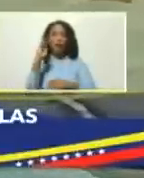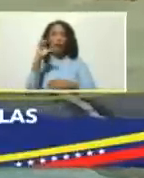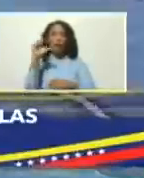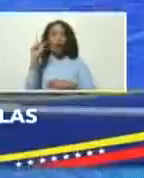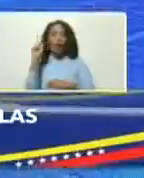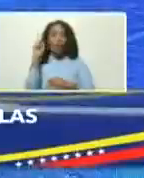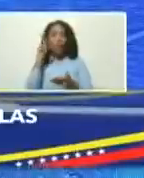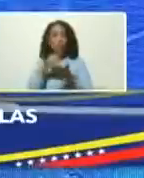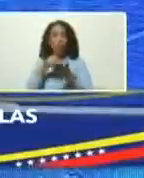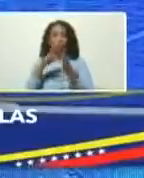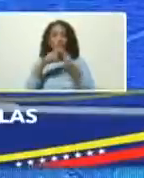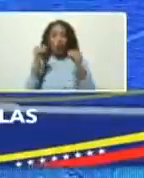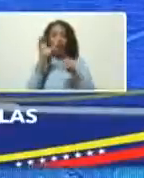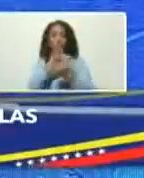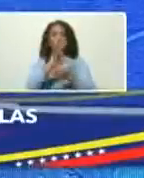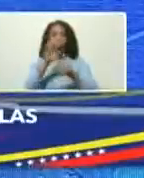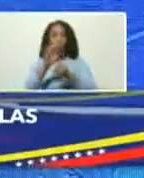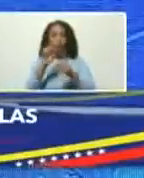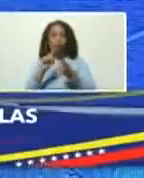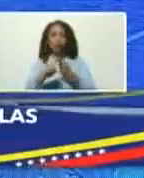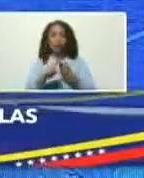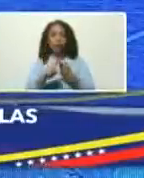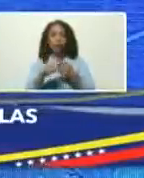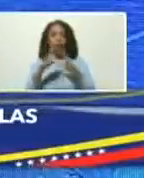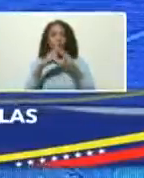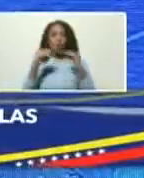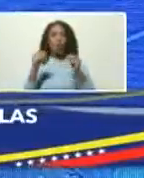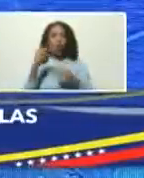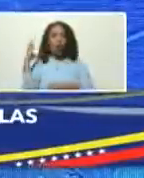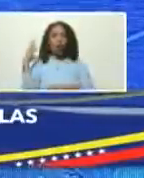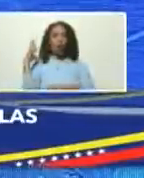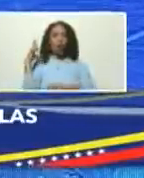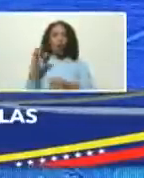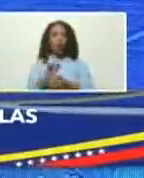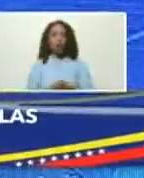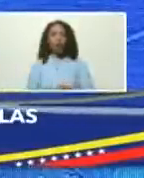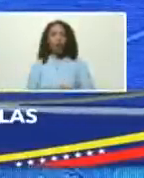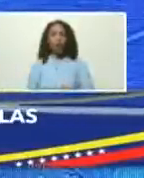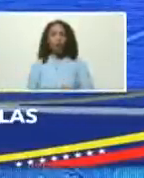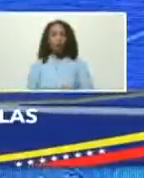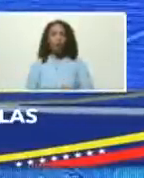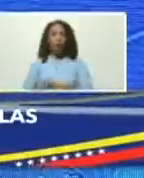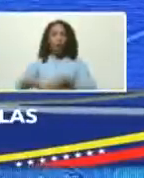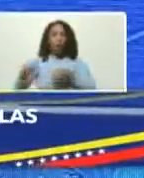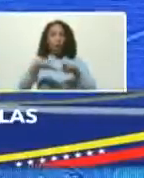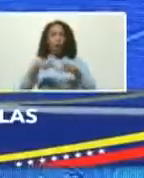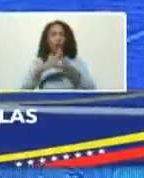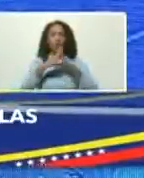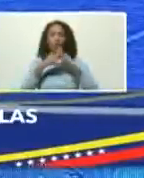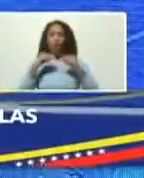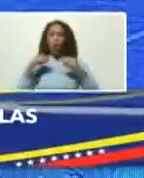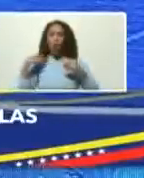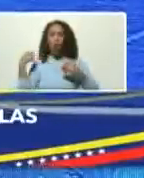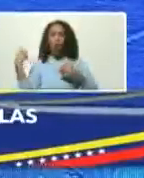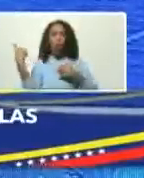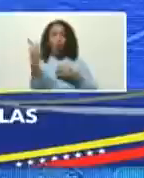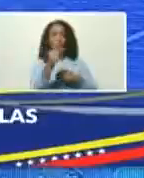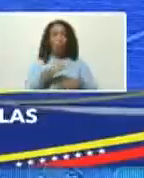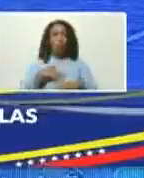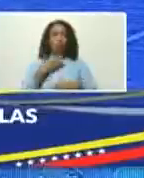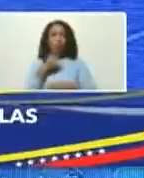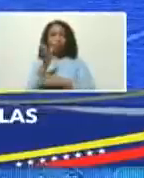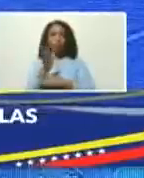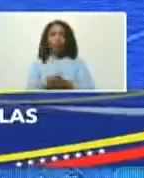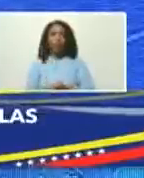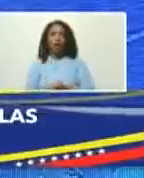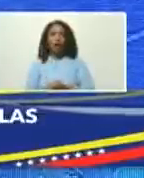de todas las culturas de todas las religiones espacios para todos como la